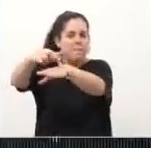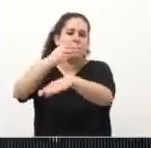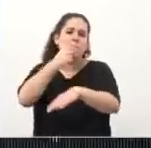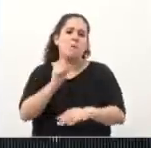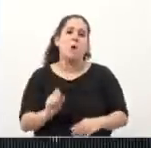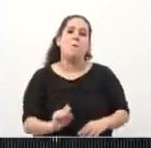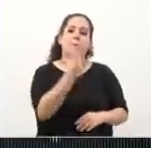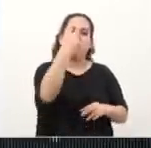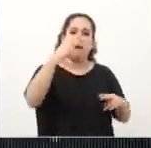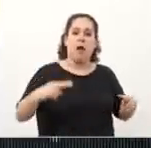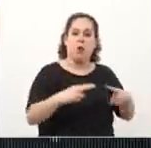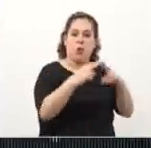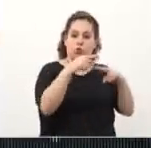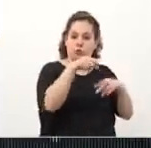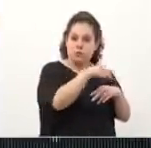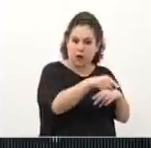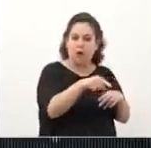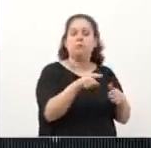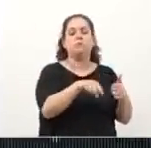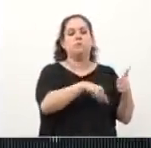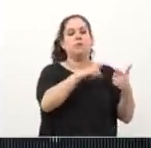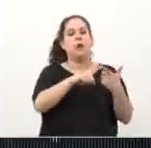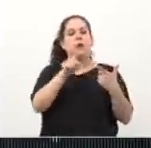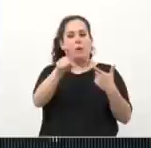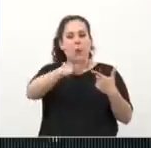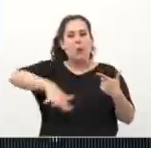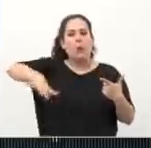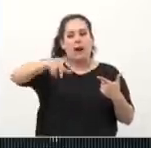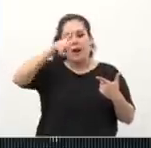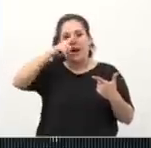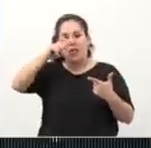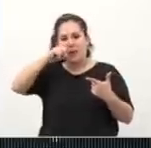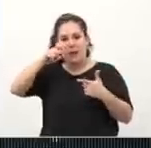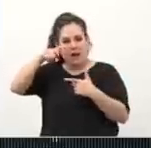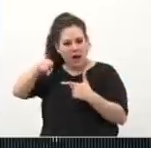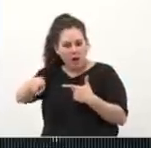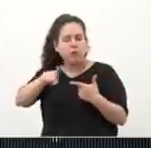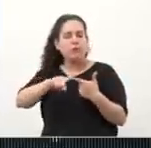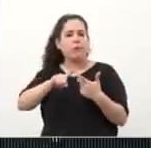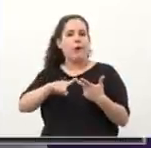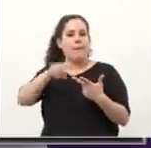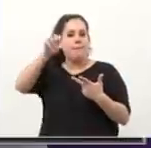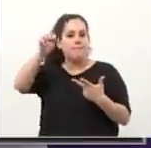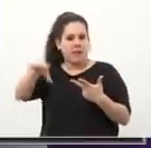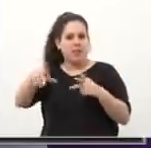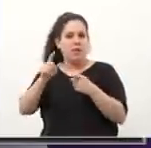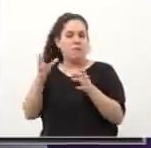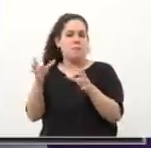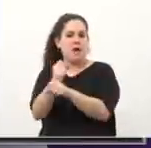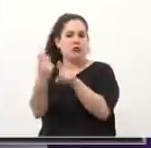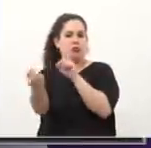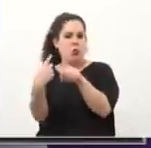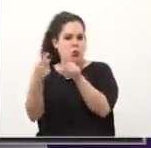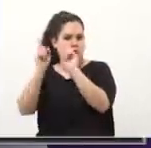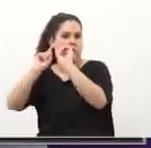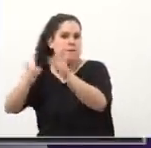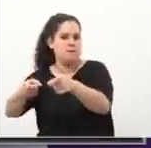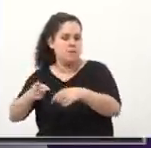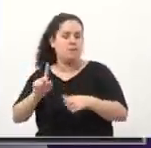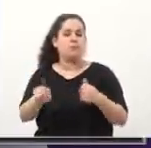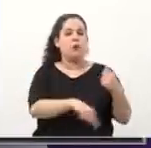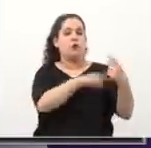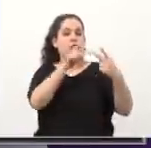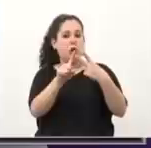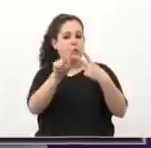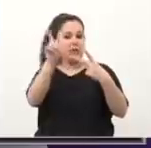en el corazón de Caballito, y la de Barrancas de Belgrano, que fue la que tuvimos que correr por el viaducto Mitre. Y hablando de seguridad, el otro tema importante para nosotros,